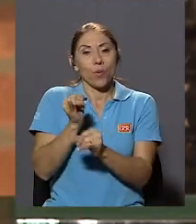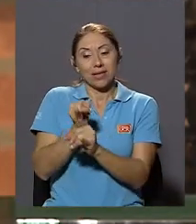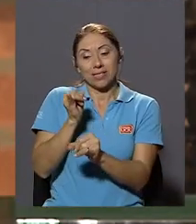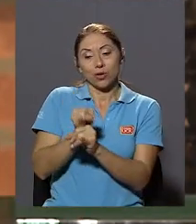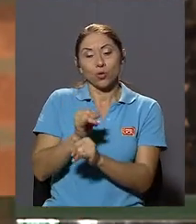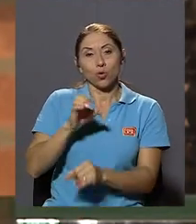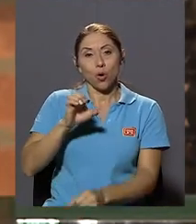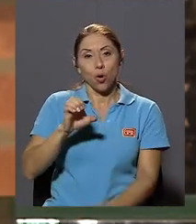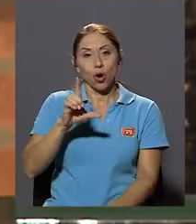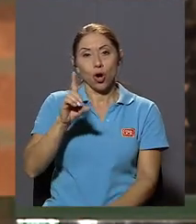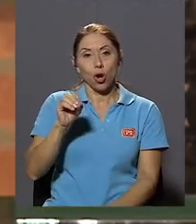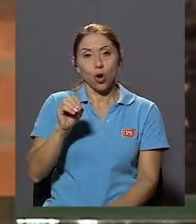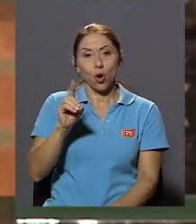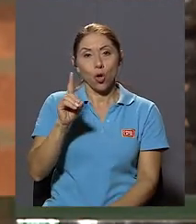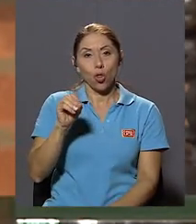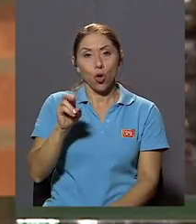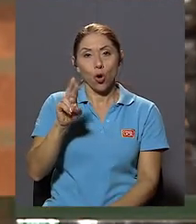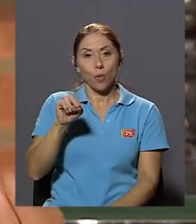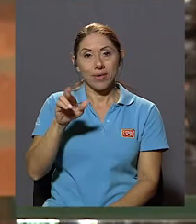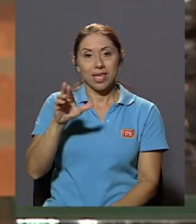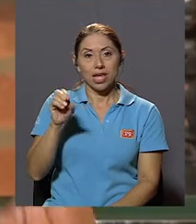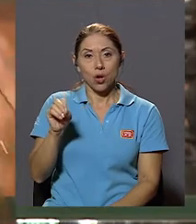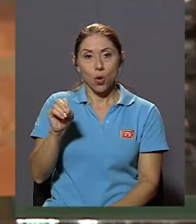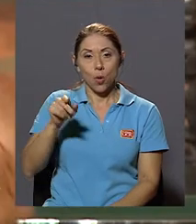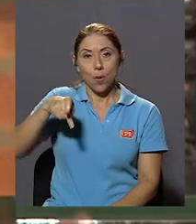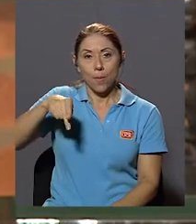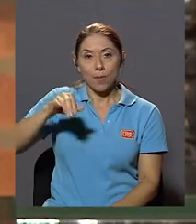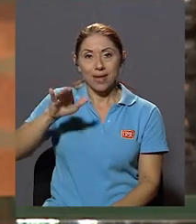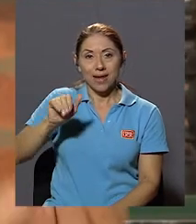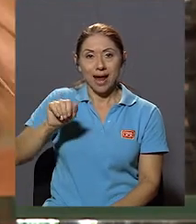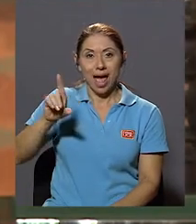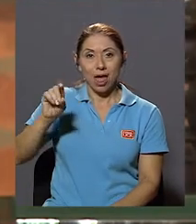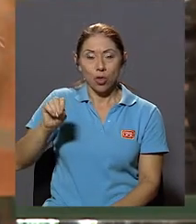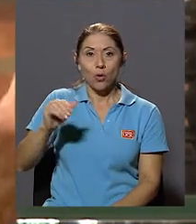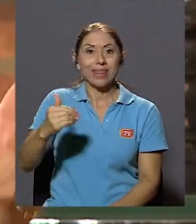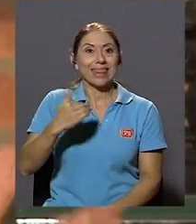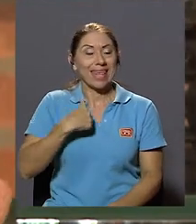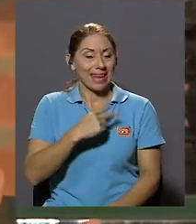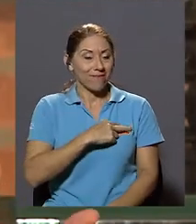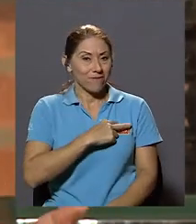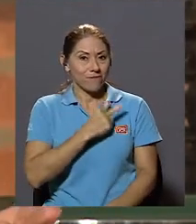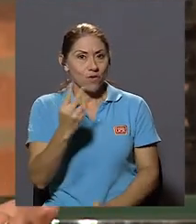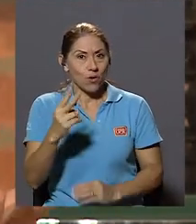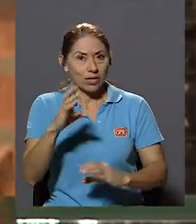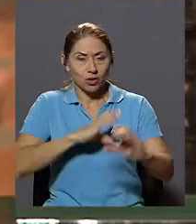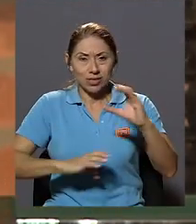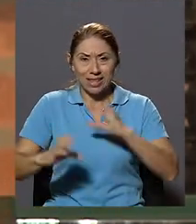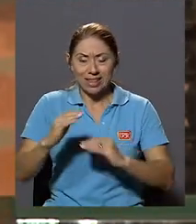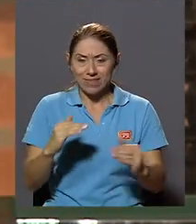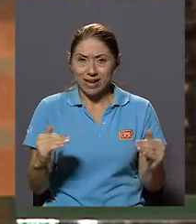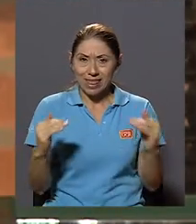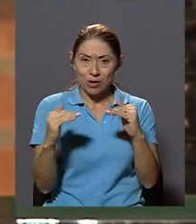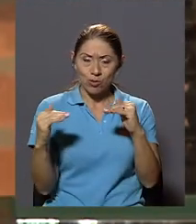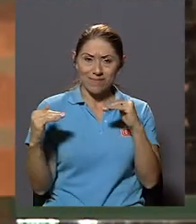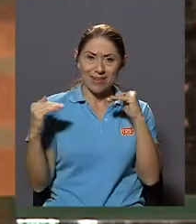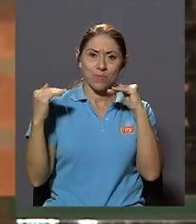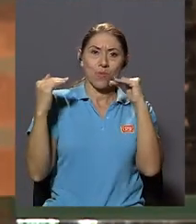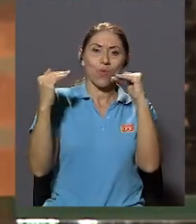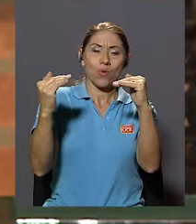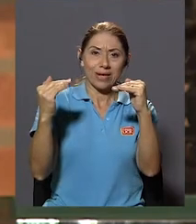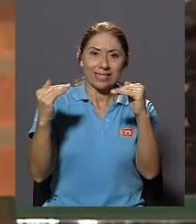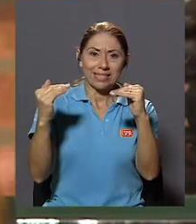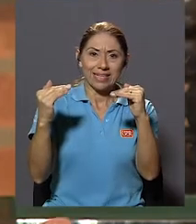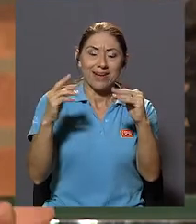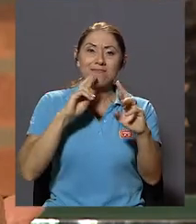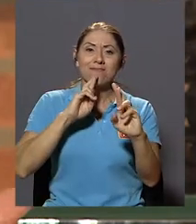Clodomiro Picado Tiene una Vocación Científica De muy alto Nivel Respondiendo A